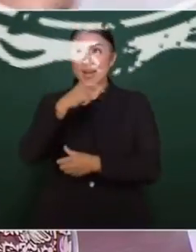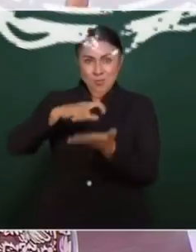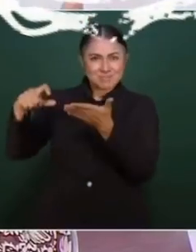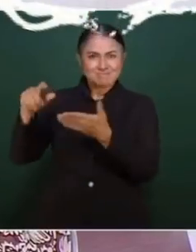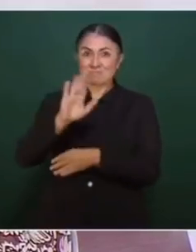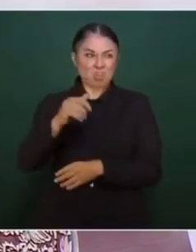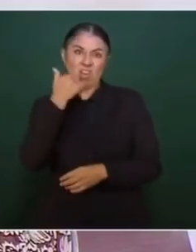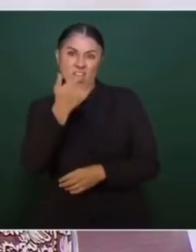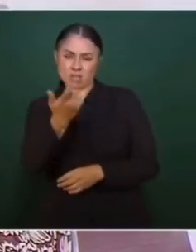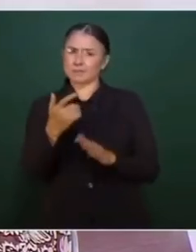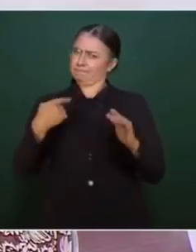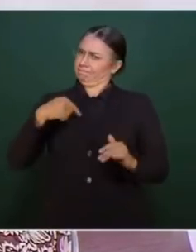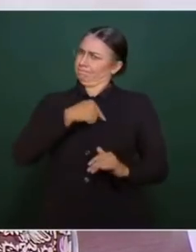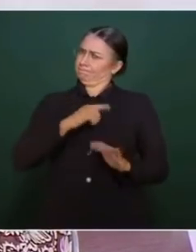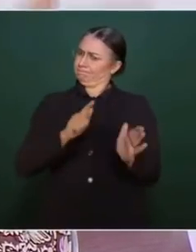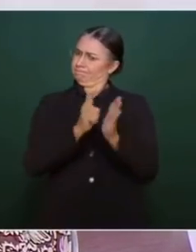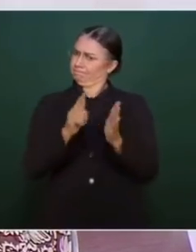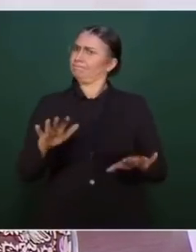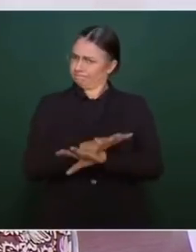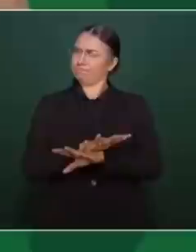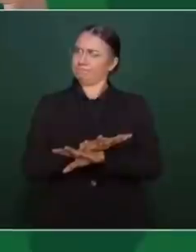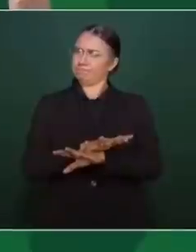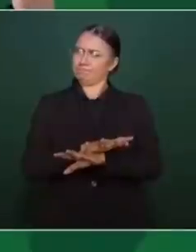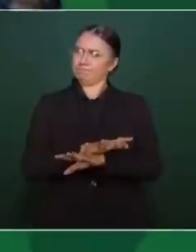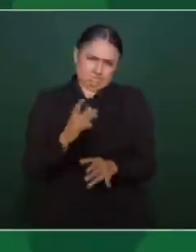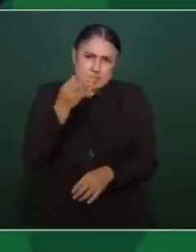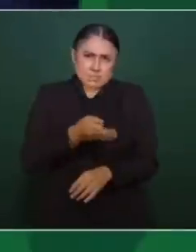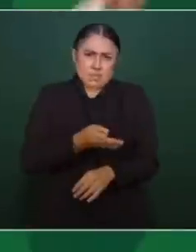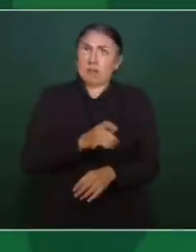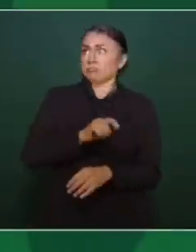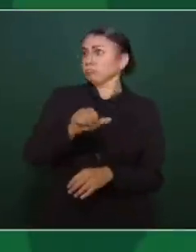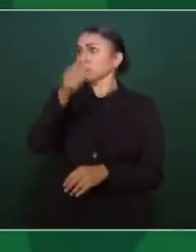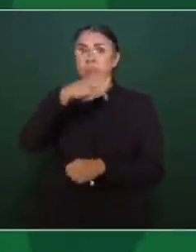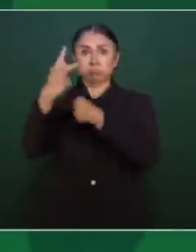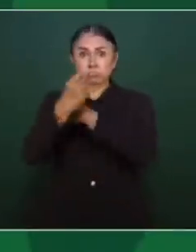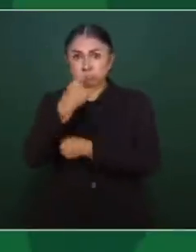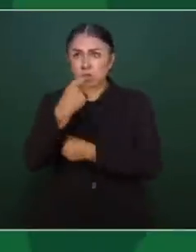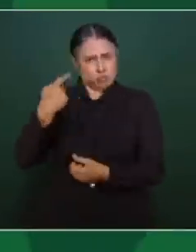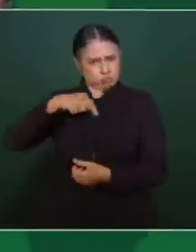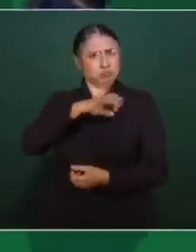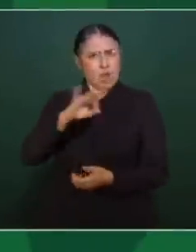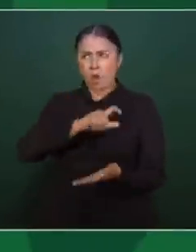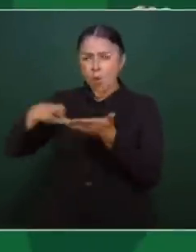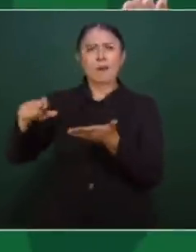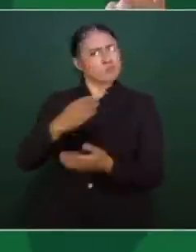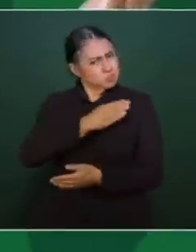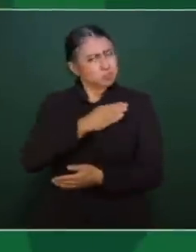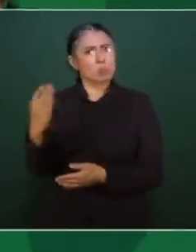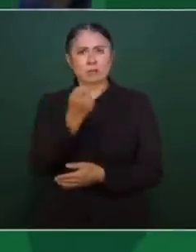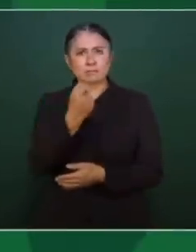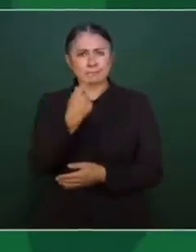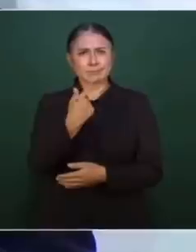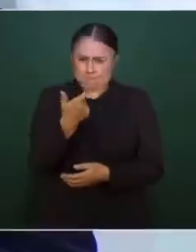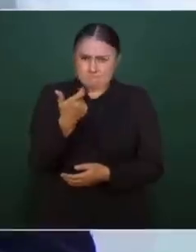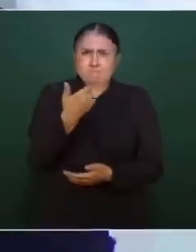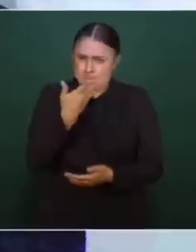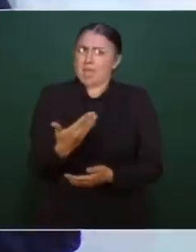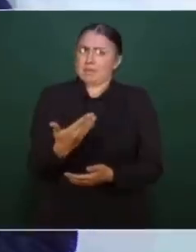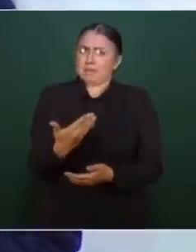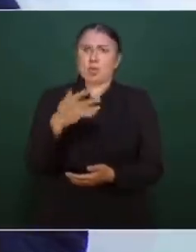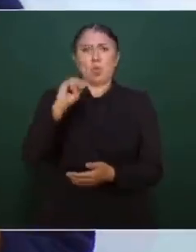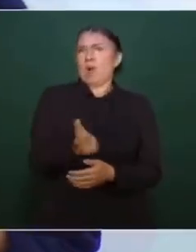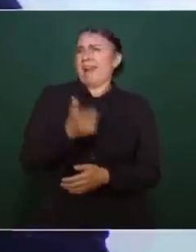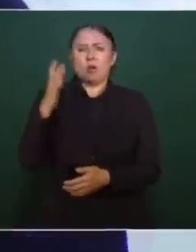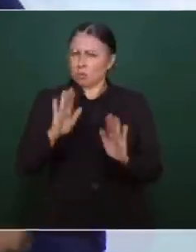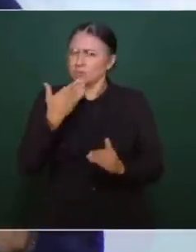Tuvimos que modificar las leyes para poder comprar medicamentos en cualquier país, buenos medicamentos y a buen precio. No